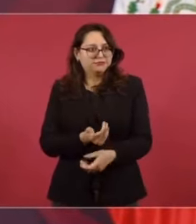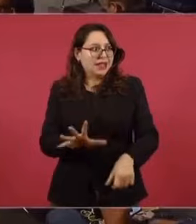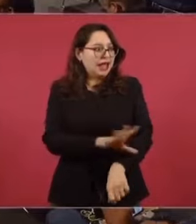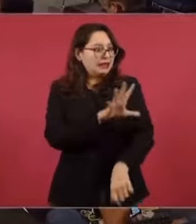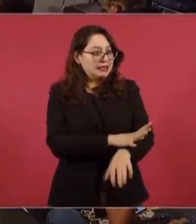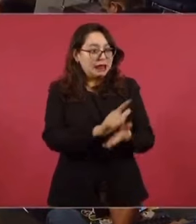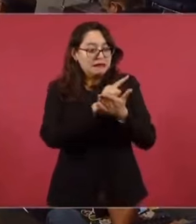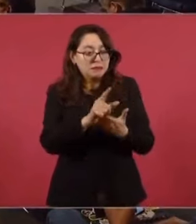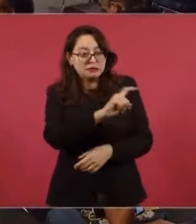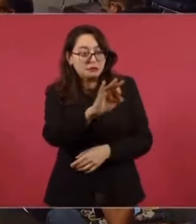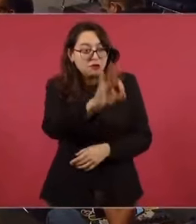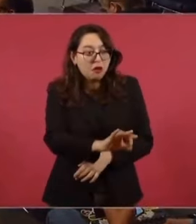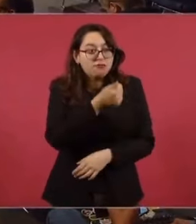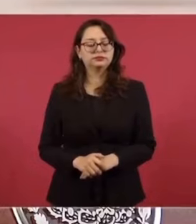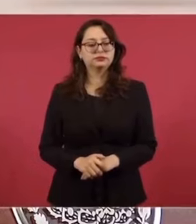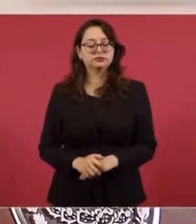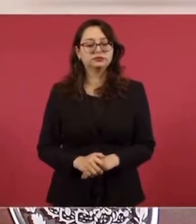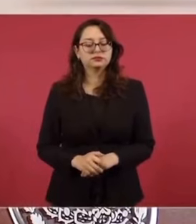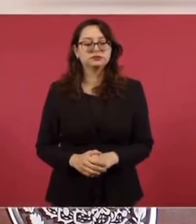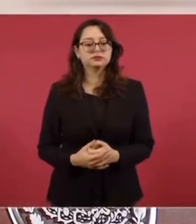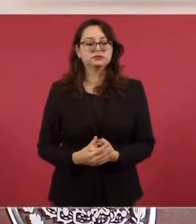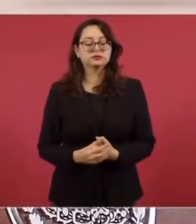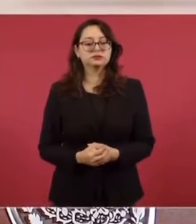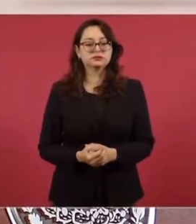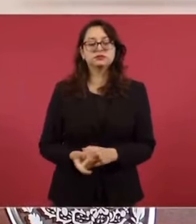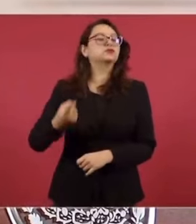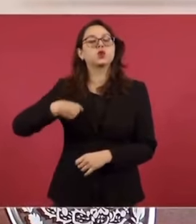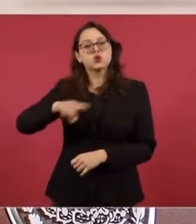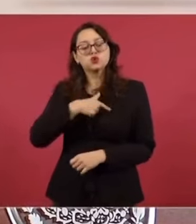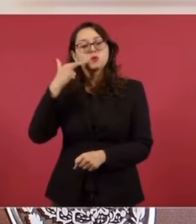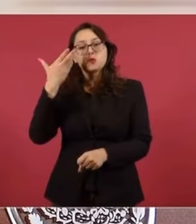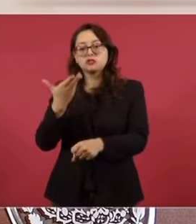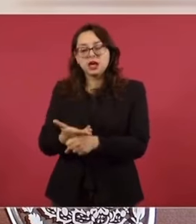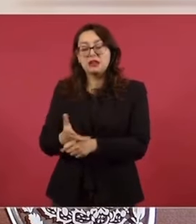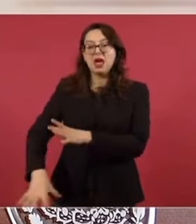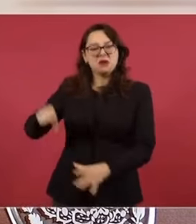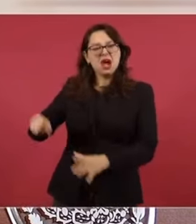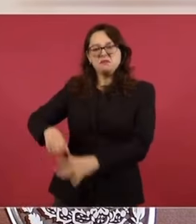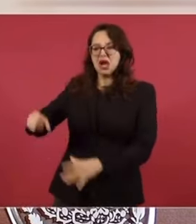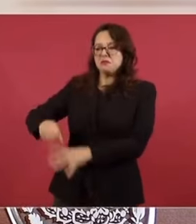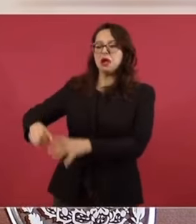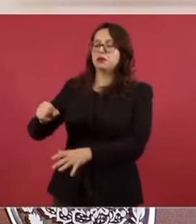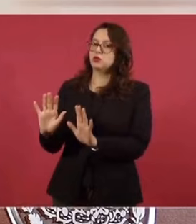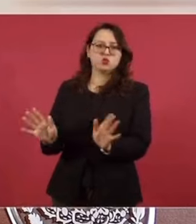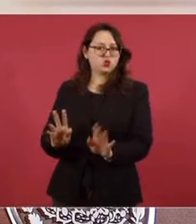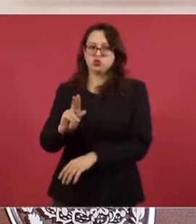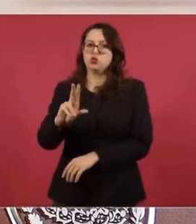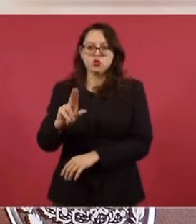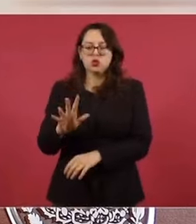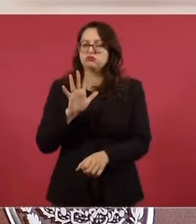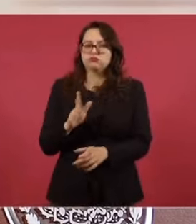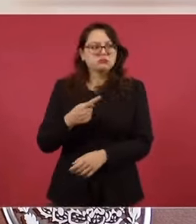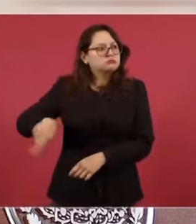es un aporte de nuestro gobierno. Y hemos actuado con prudencia para no